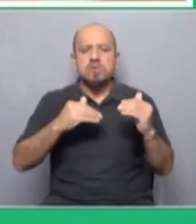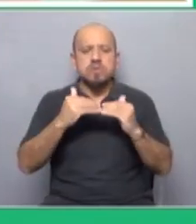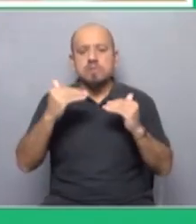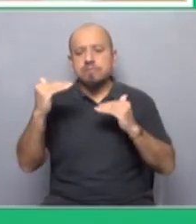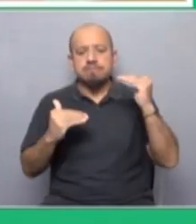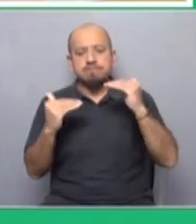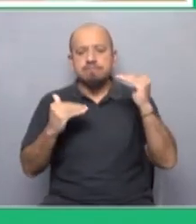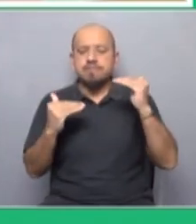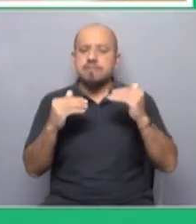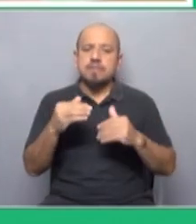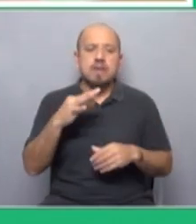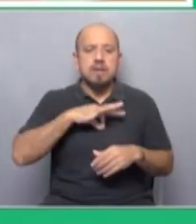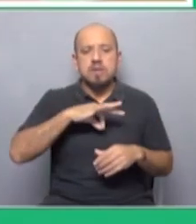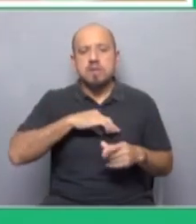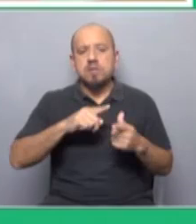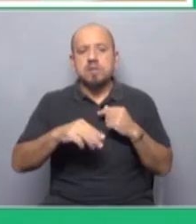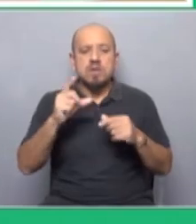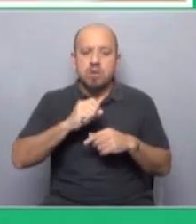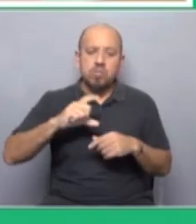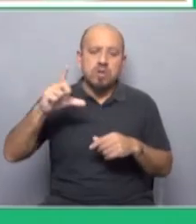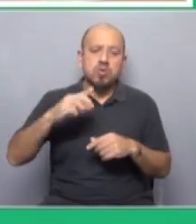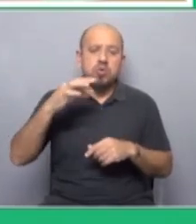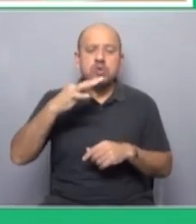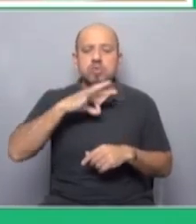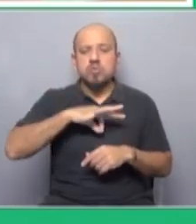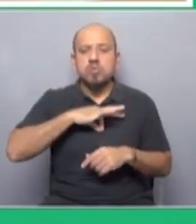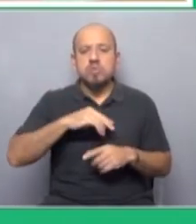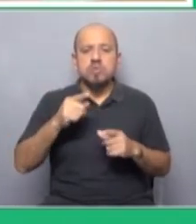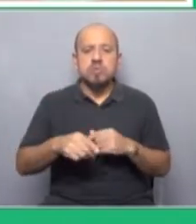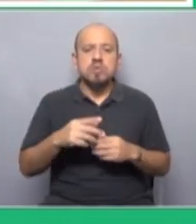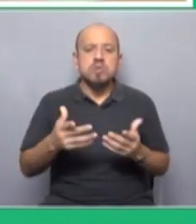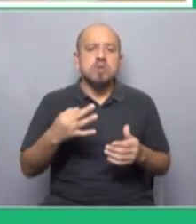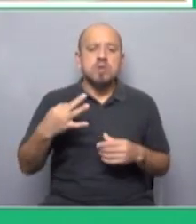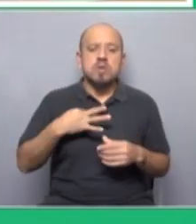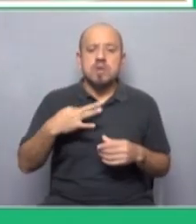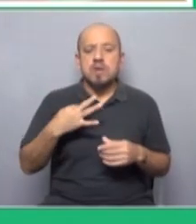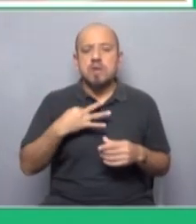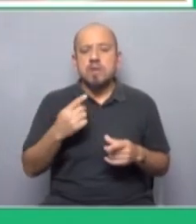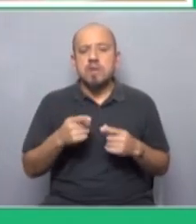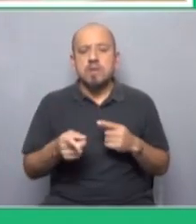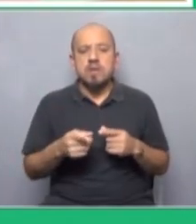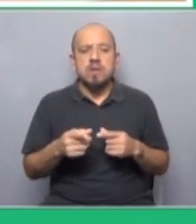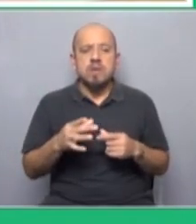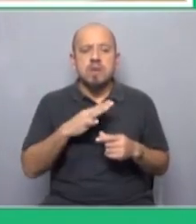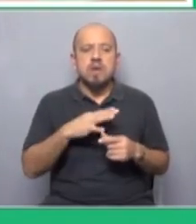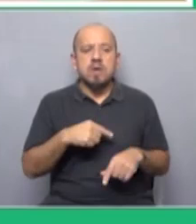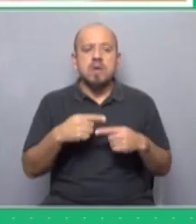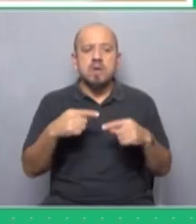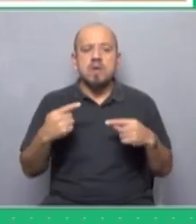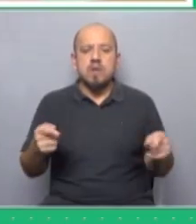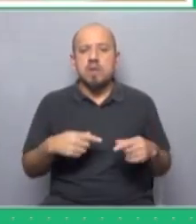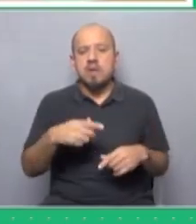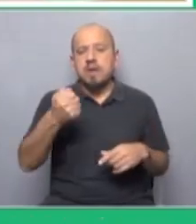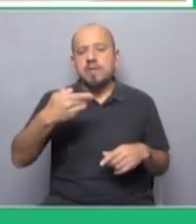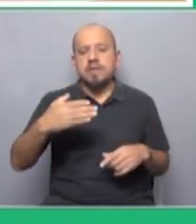que todavía es una realidad sobre aumentos salariales por lo costosa que está la vida y que ven aumento hay cuestiones que son del ABC